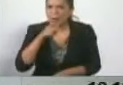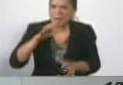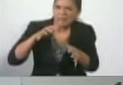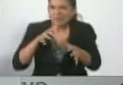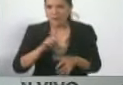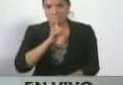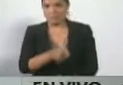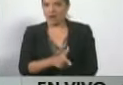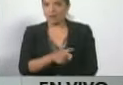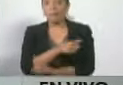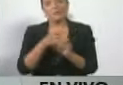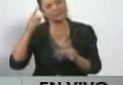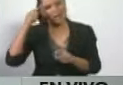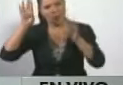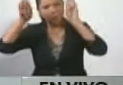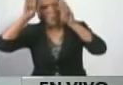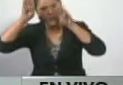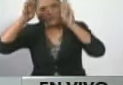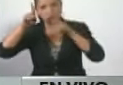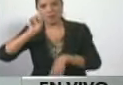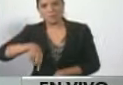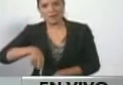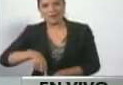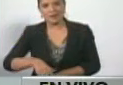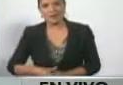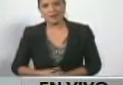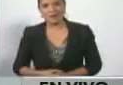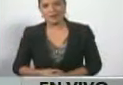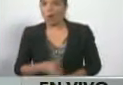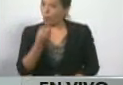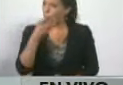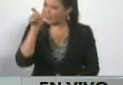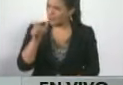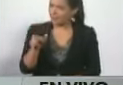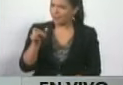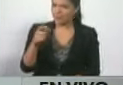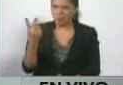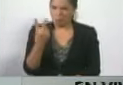Sruet y el burrito. ¿No son buena gente? ¿Qué?